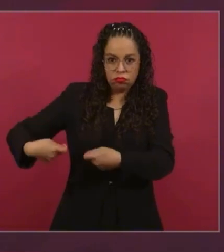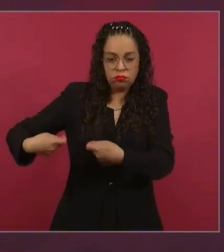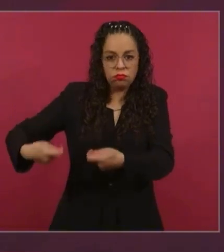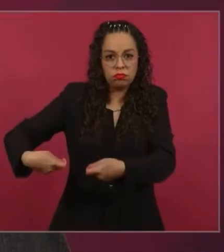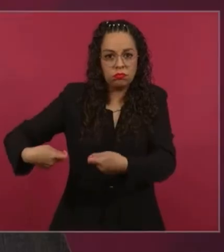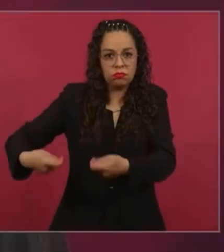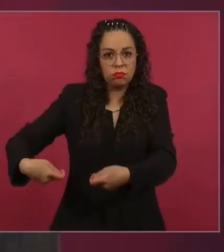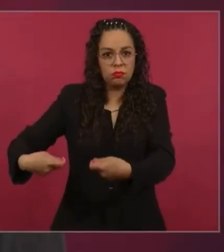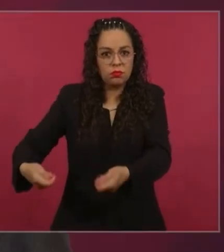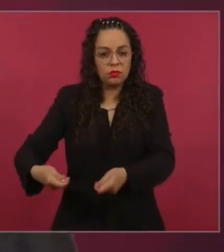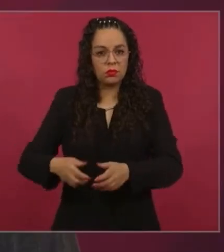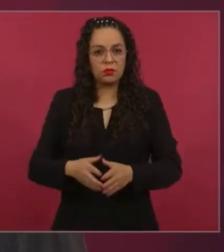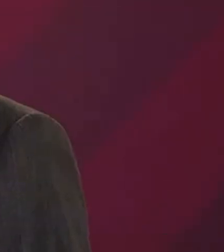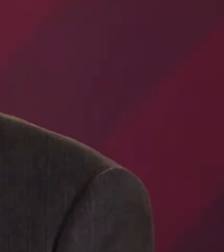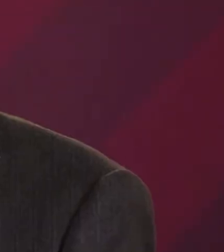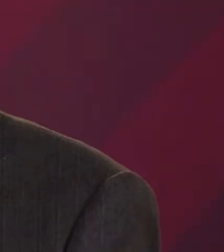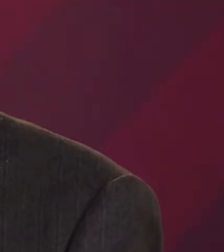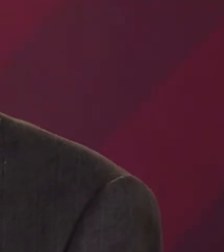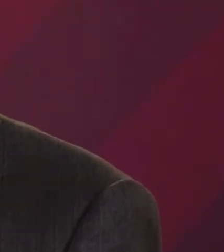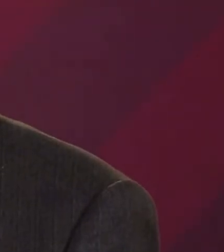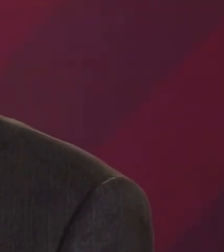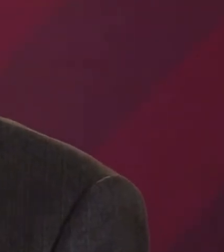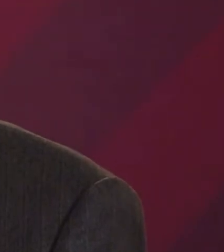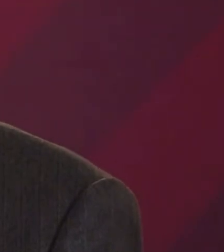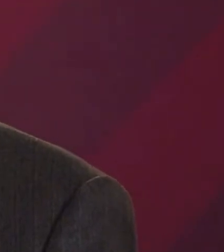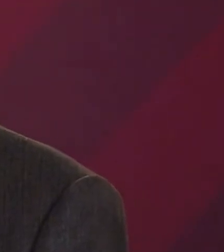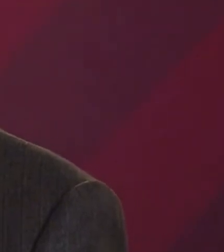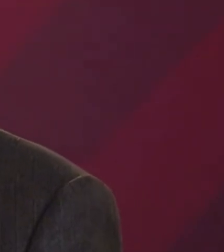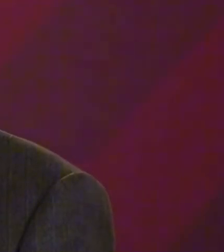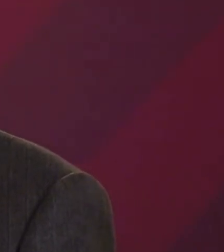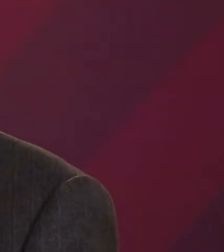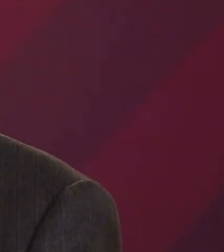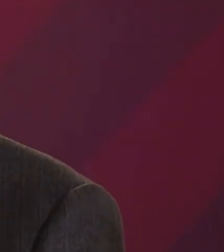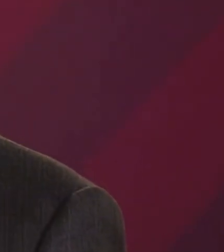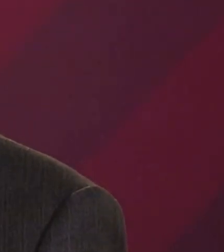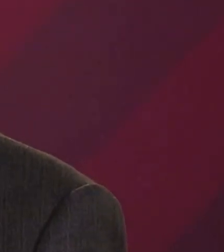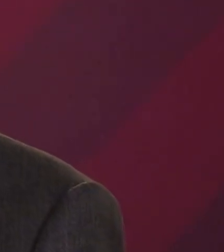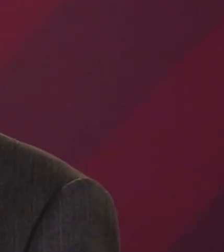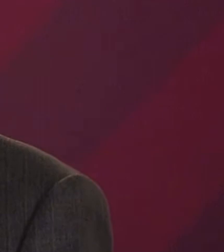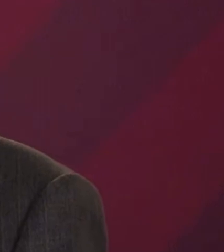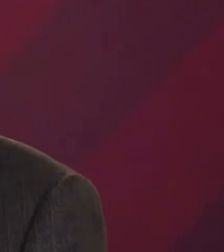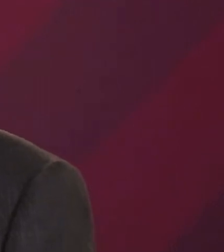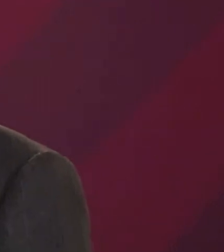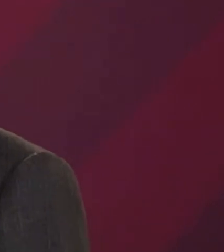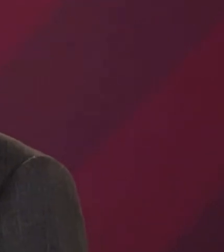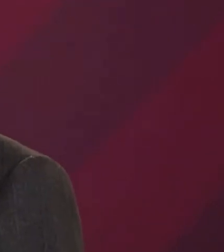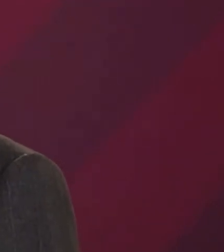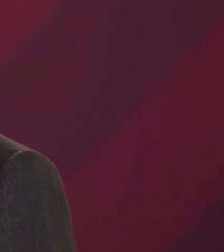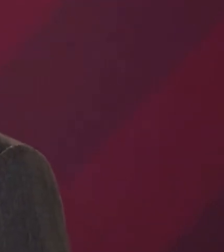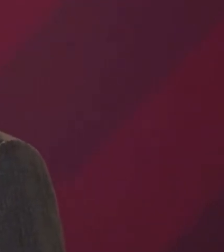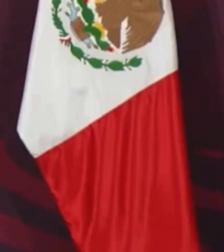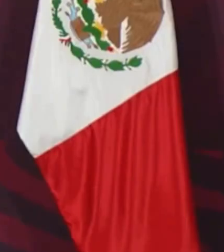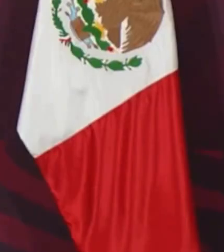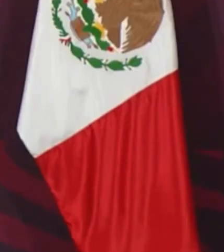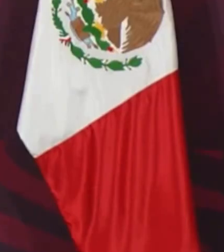y, sin embargo, dominaba, imperaba la corrupción.